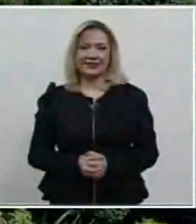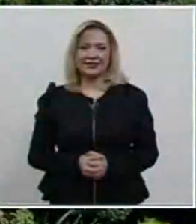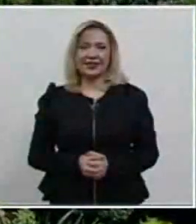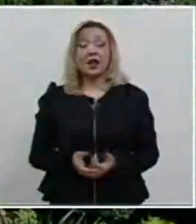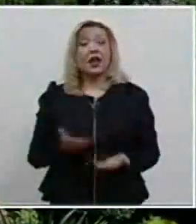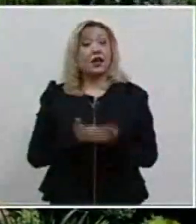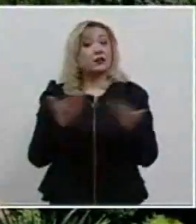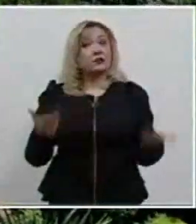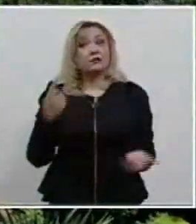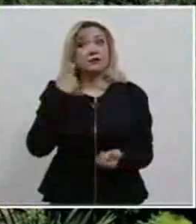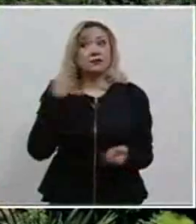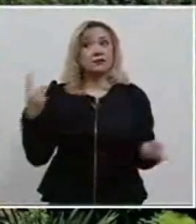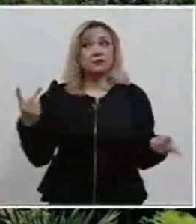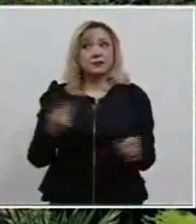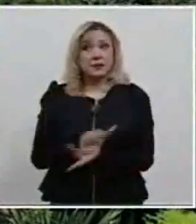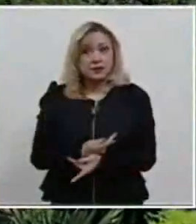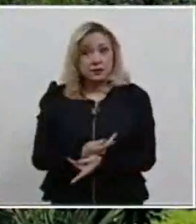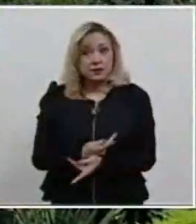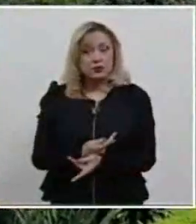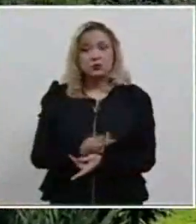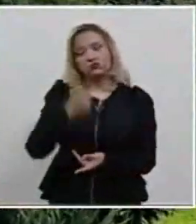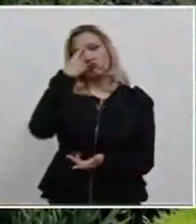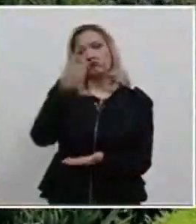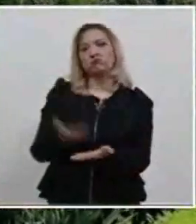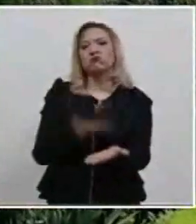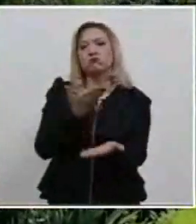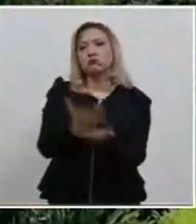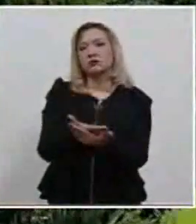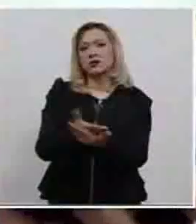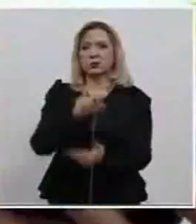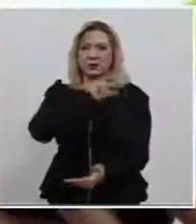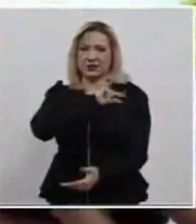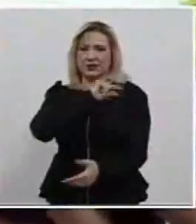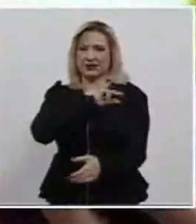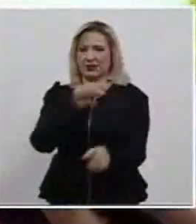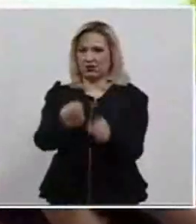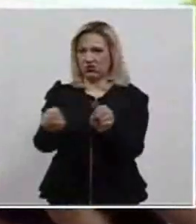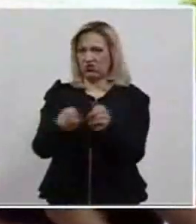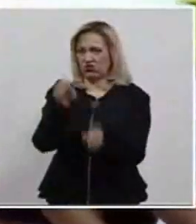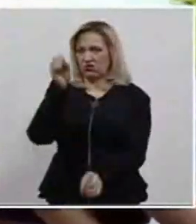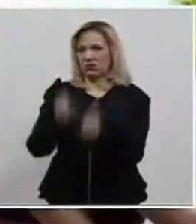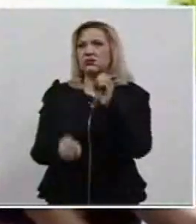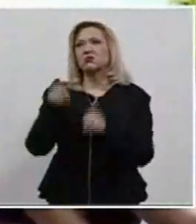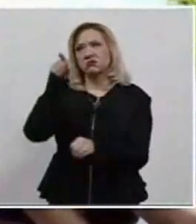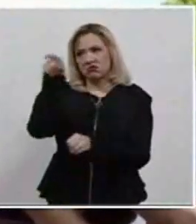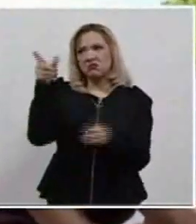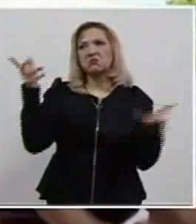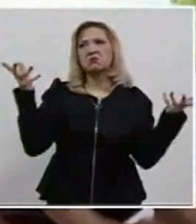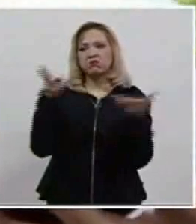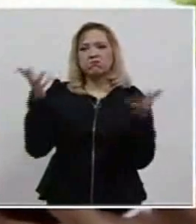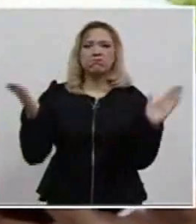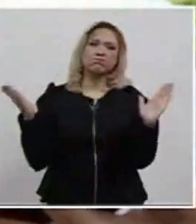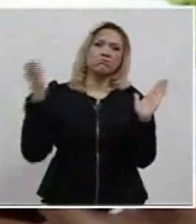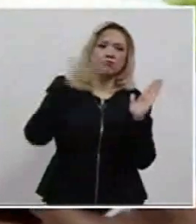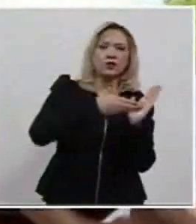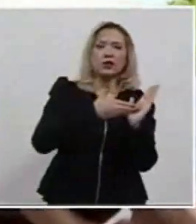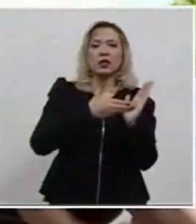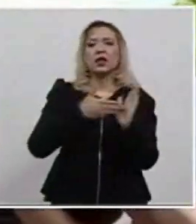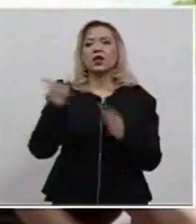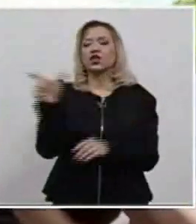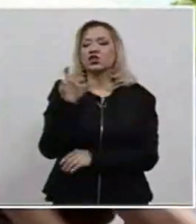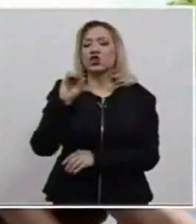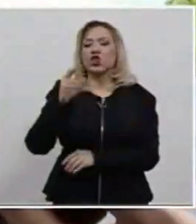Al regresar, proponen que sea la sala especializada la que individualice y sancione a Xochitl Galvez